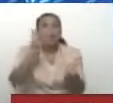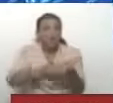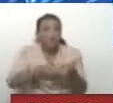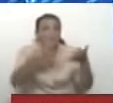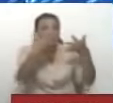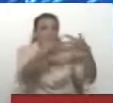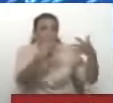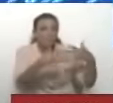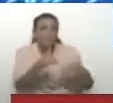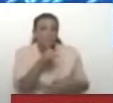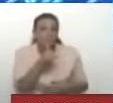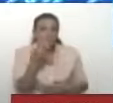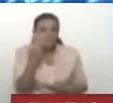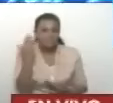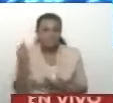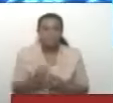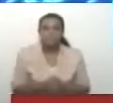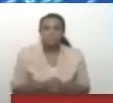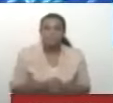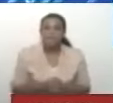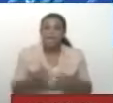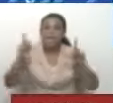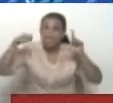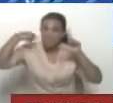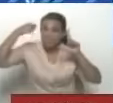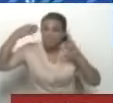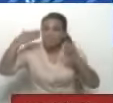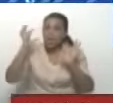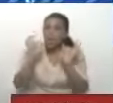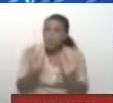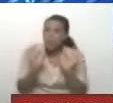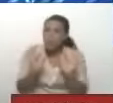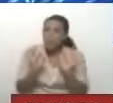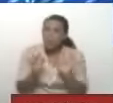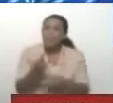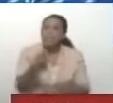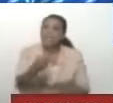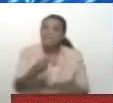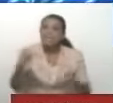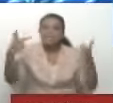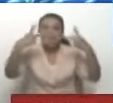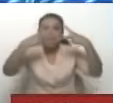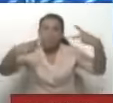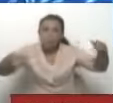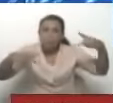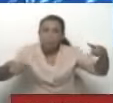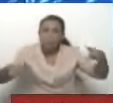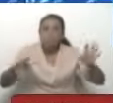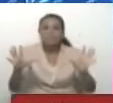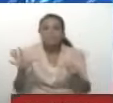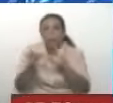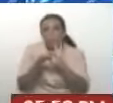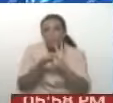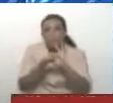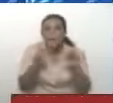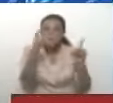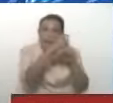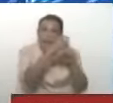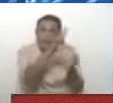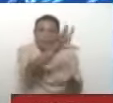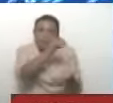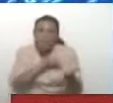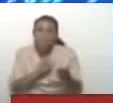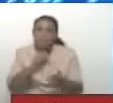apuntador. Vamos a repasar el video. donde justamente. Qué es lo que dice. El contexto. Que viene detrás de esta expresión. Que ha sido